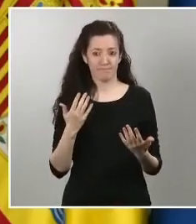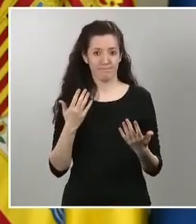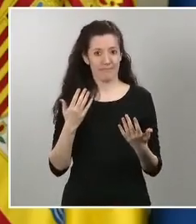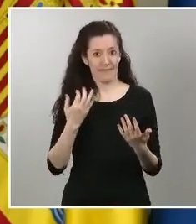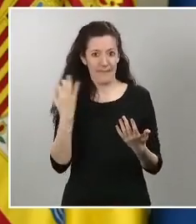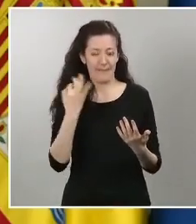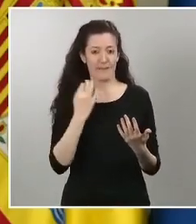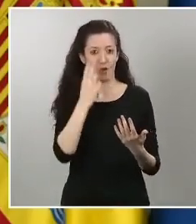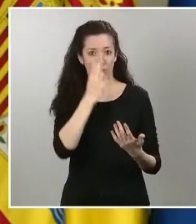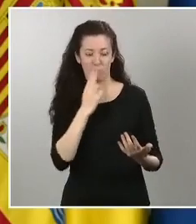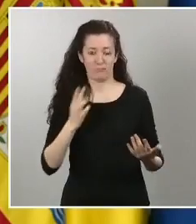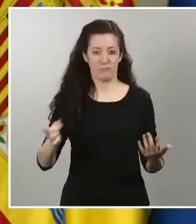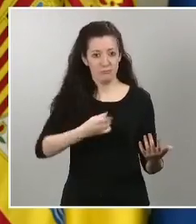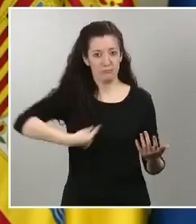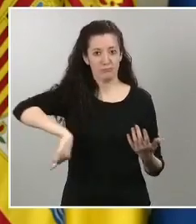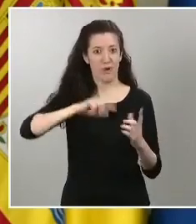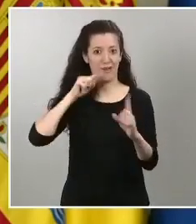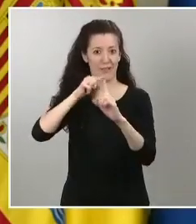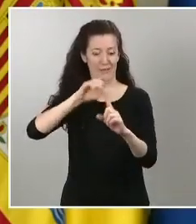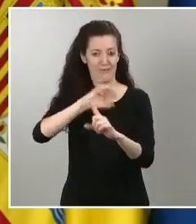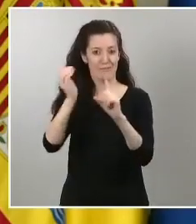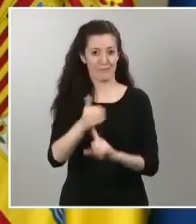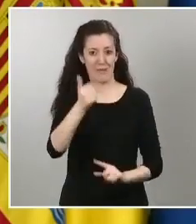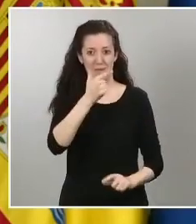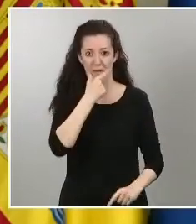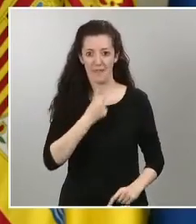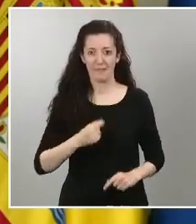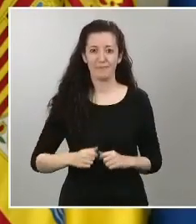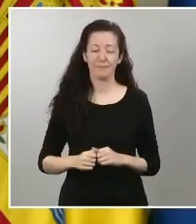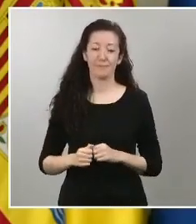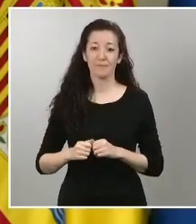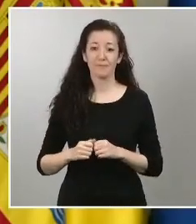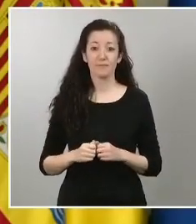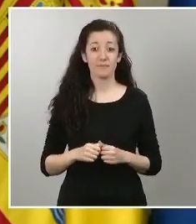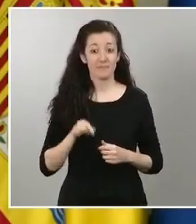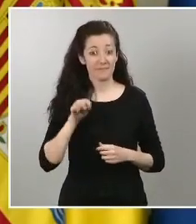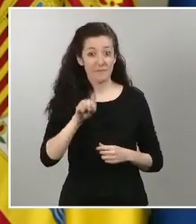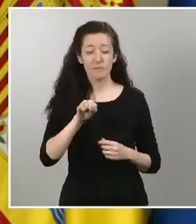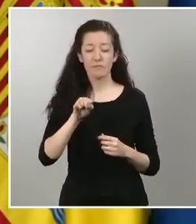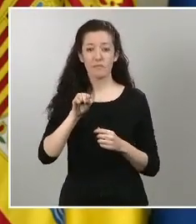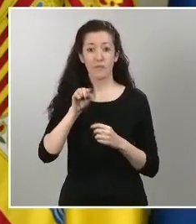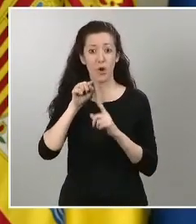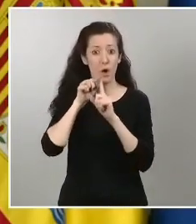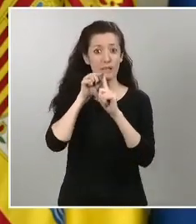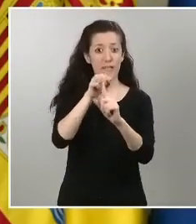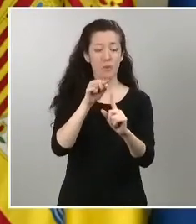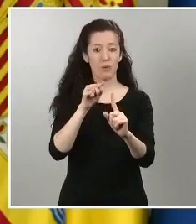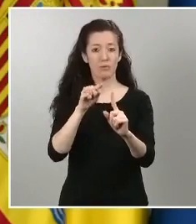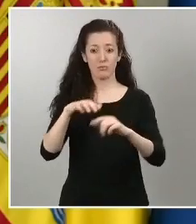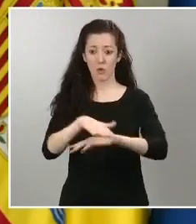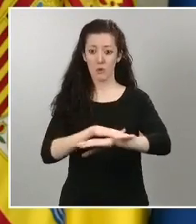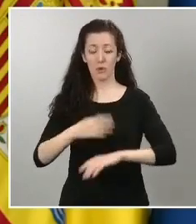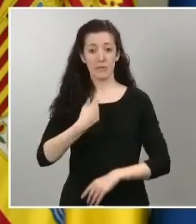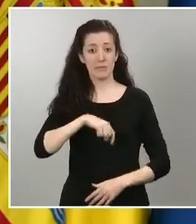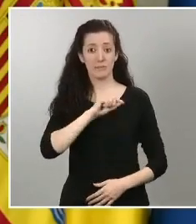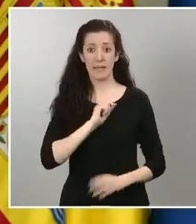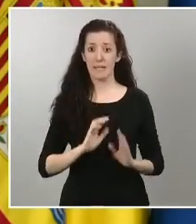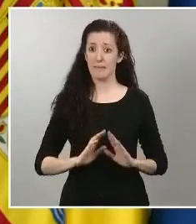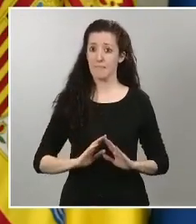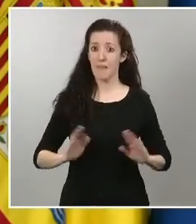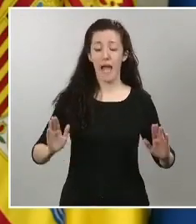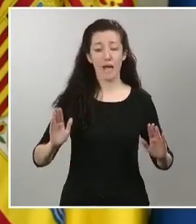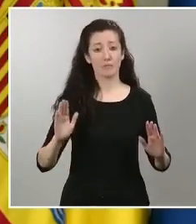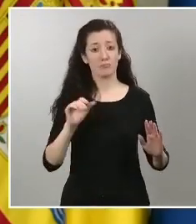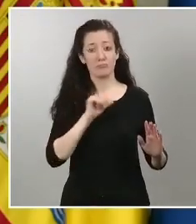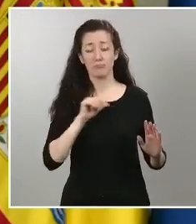decirles que en esta tarea no estamos solos el gobierno de España no está solo estamos en Europa y necesitamos como está